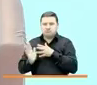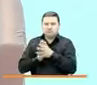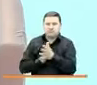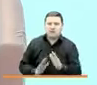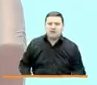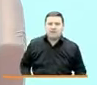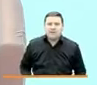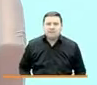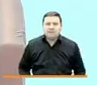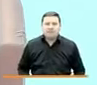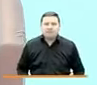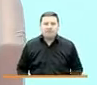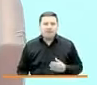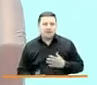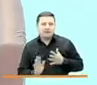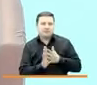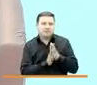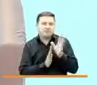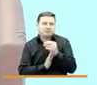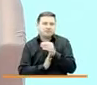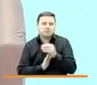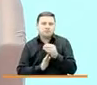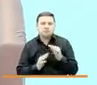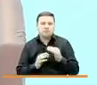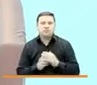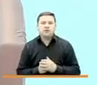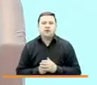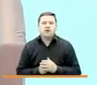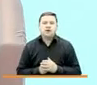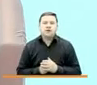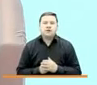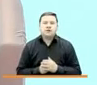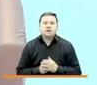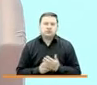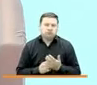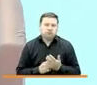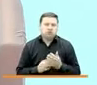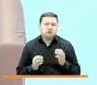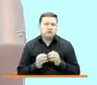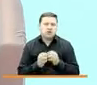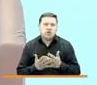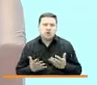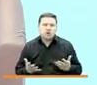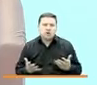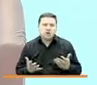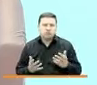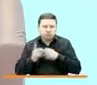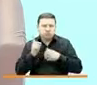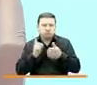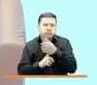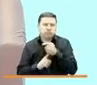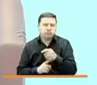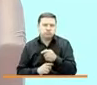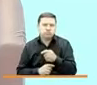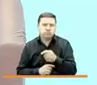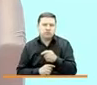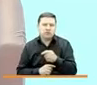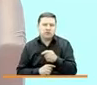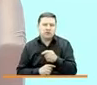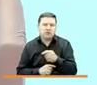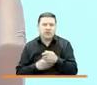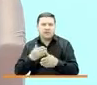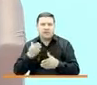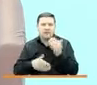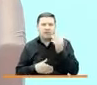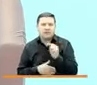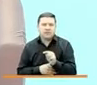información de toda la audiencia que una de las cosas que hemos descubierto y vamos a iniciar